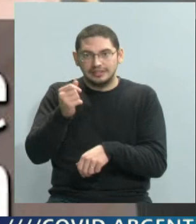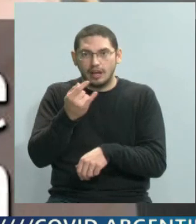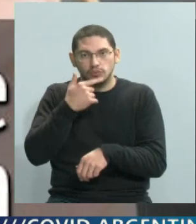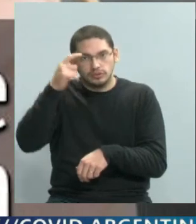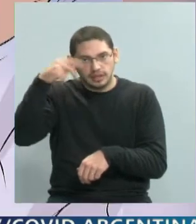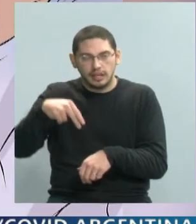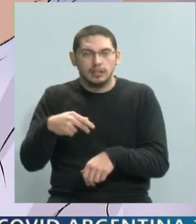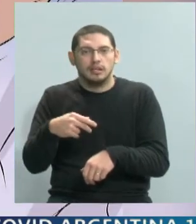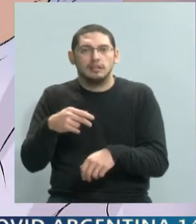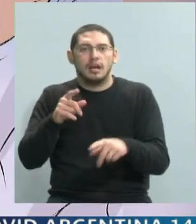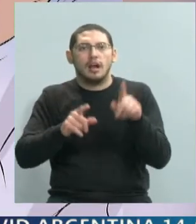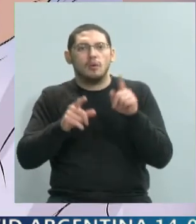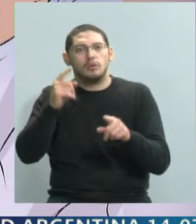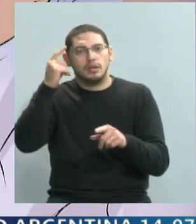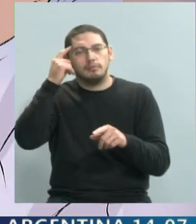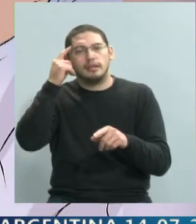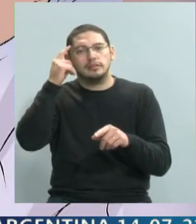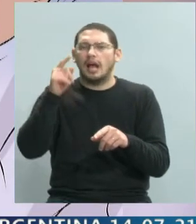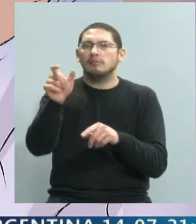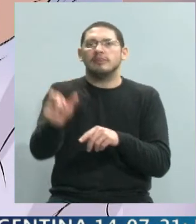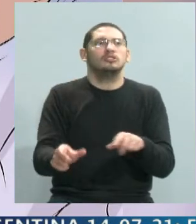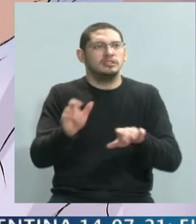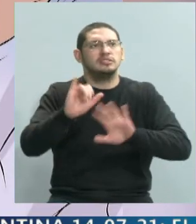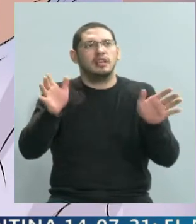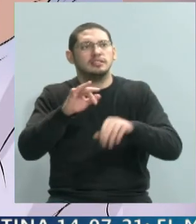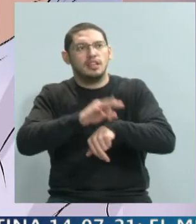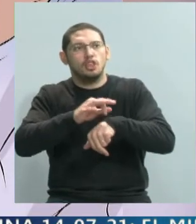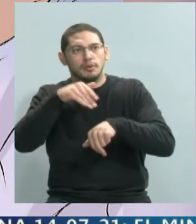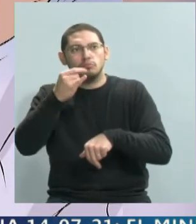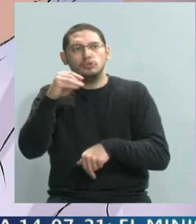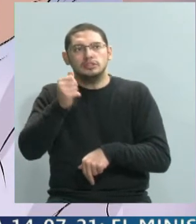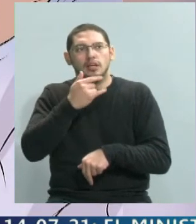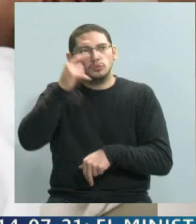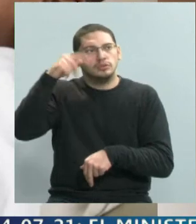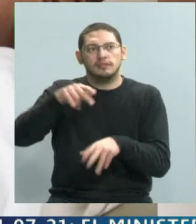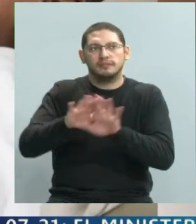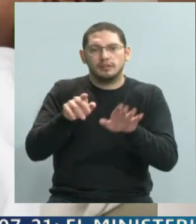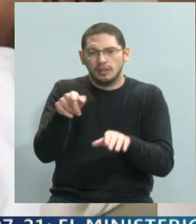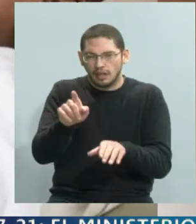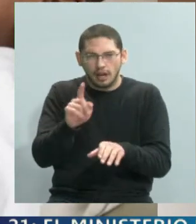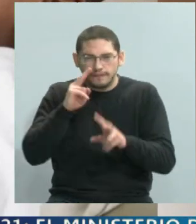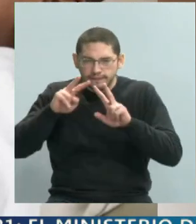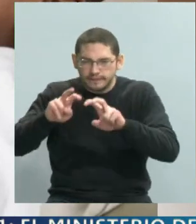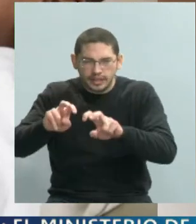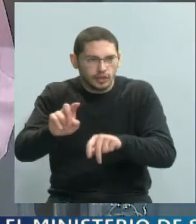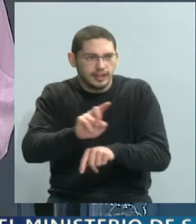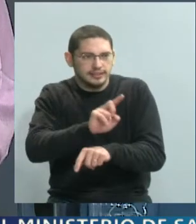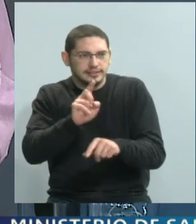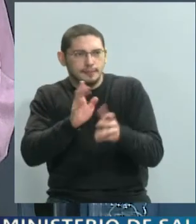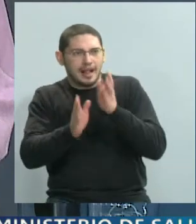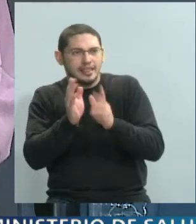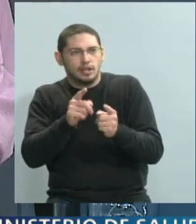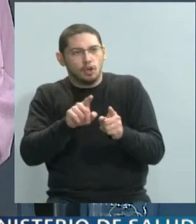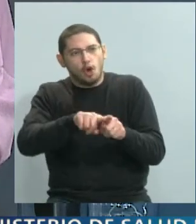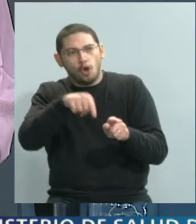apresurados de Munchausen por poderes cuando se trata de otra problemática o de otro tipo de maltrato. Sin duda. Bueno, Valeria,